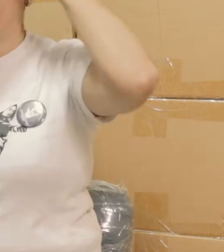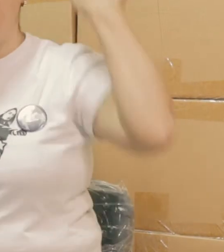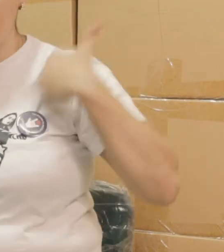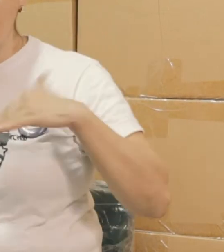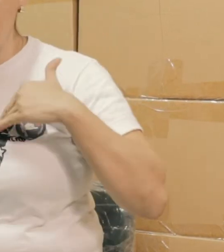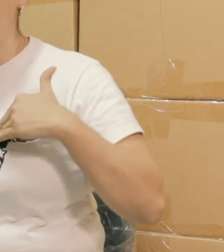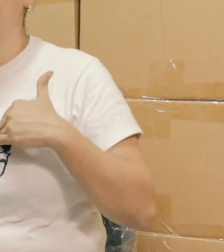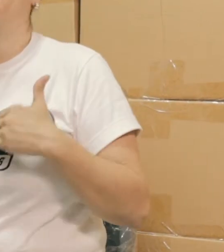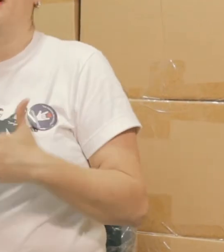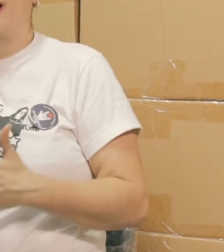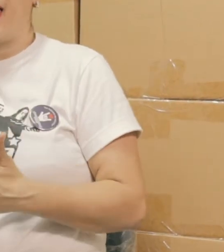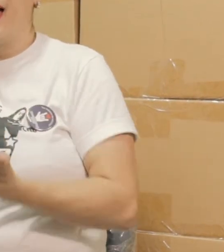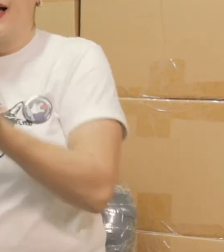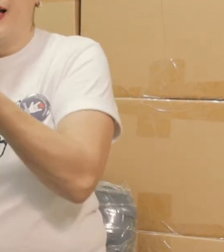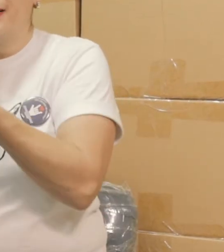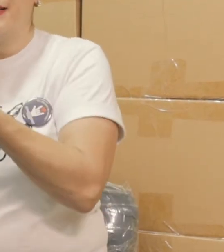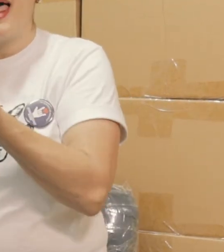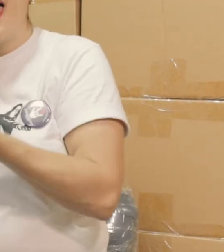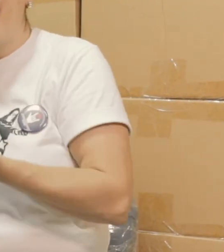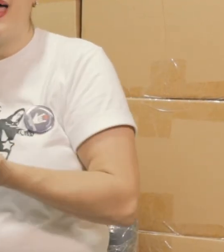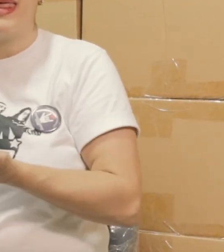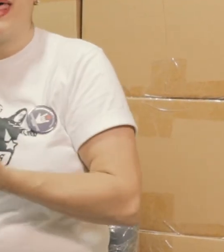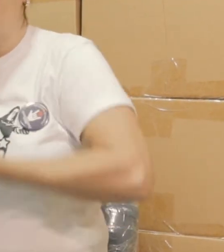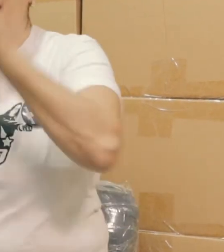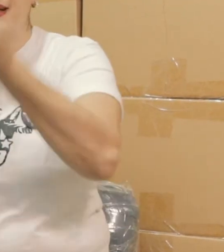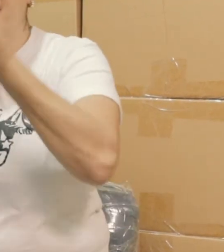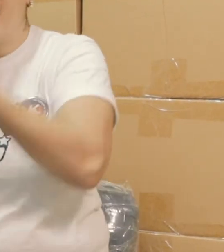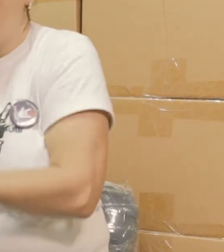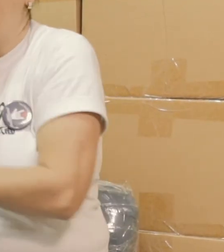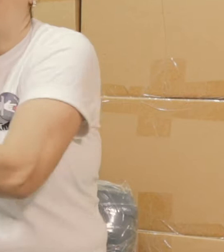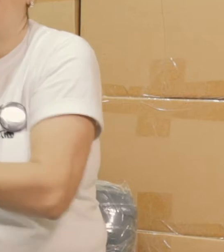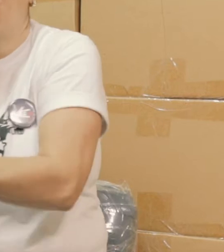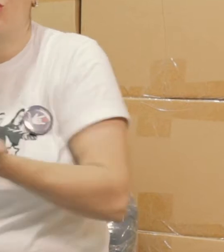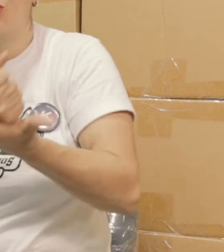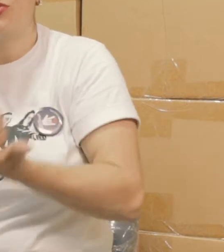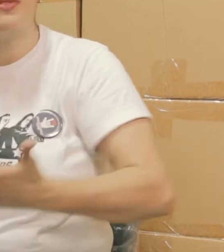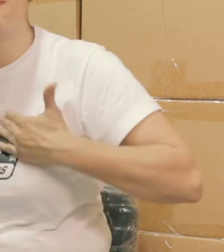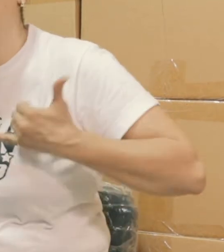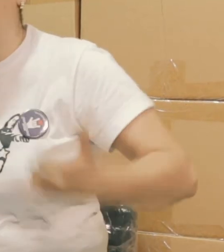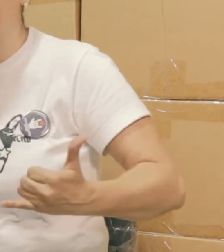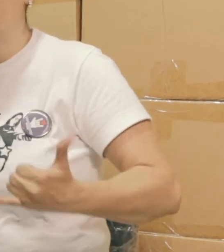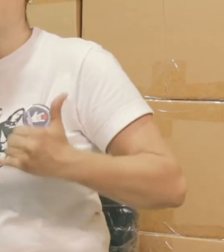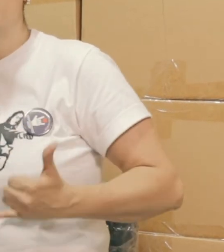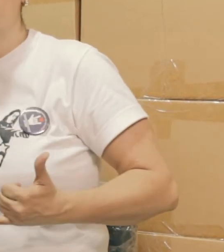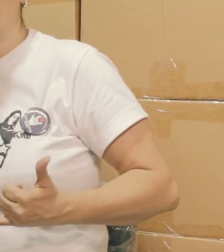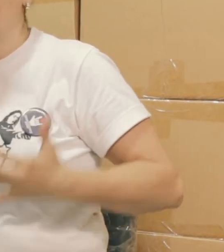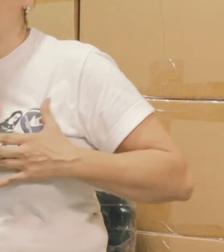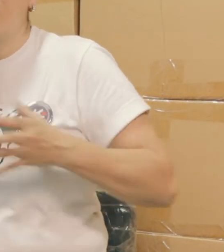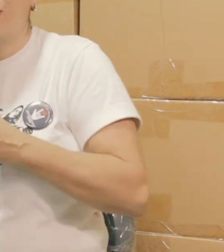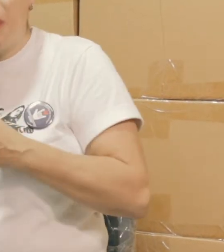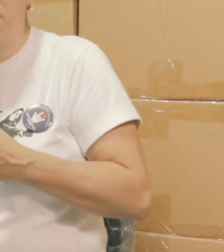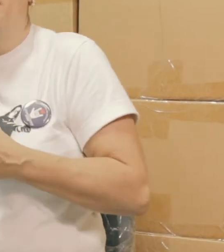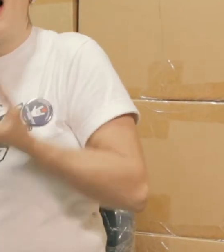porque desde que está Marcela, ya pues por primera vez hace lo que no se ha hecho, que es apoyarnos, hace que la comunidad